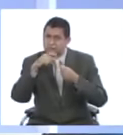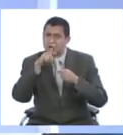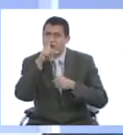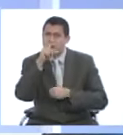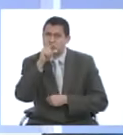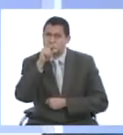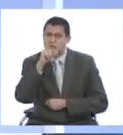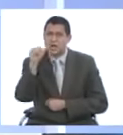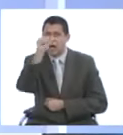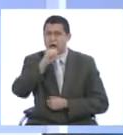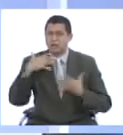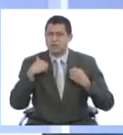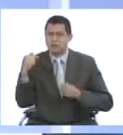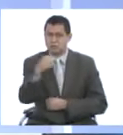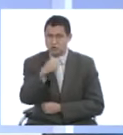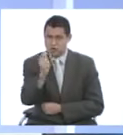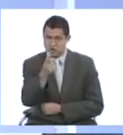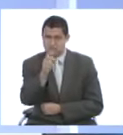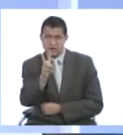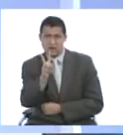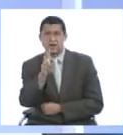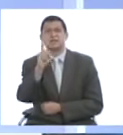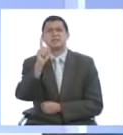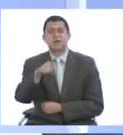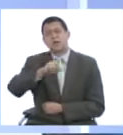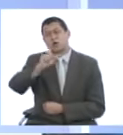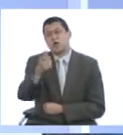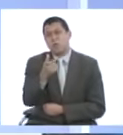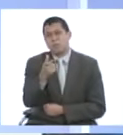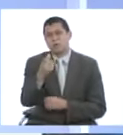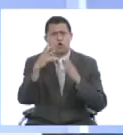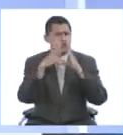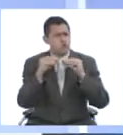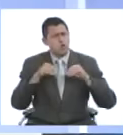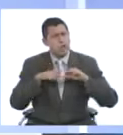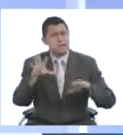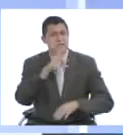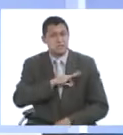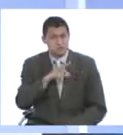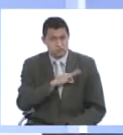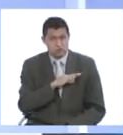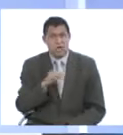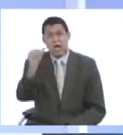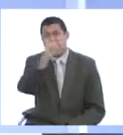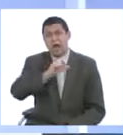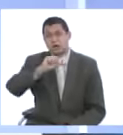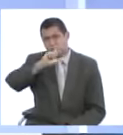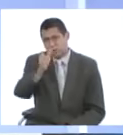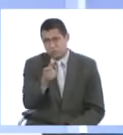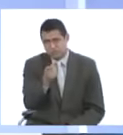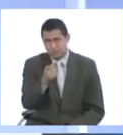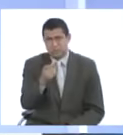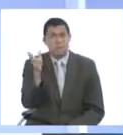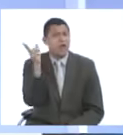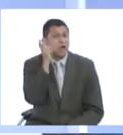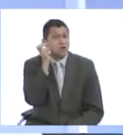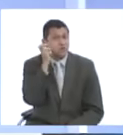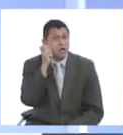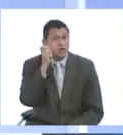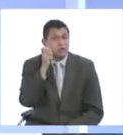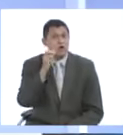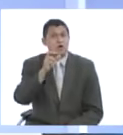cuentas de Twitter, arroba salud-gb, también Globovisión por todas las redes sociales como arroba globovisión, y también escucharnos